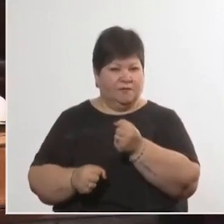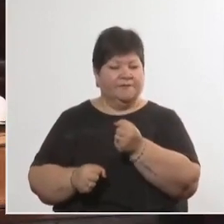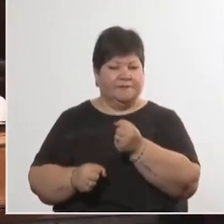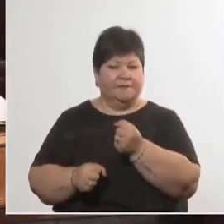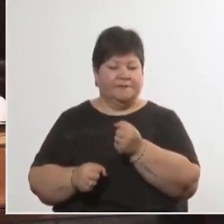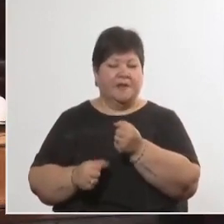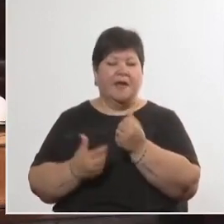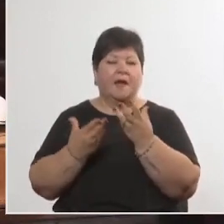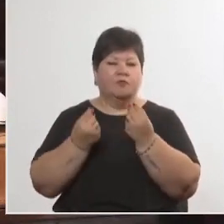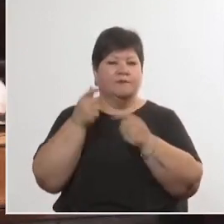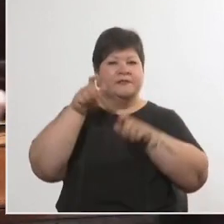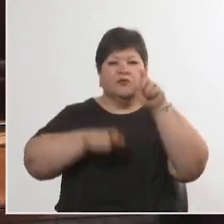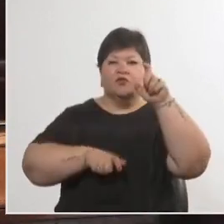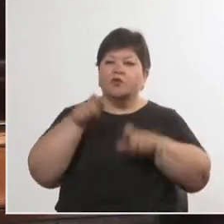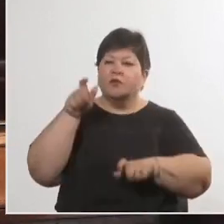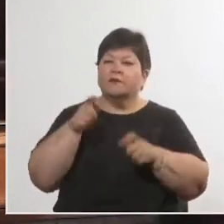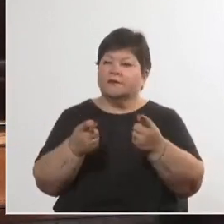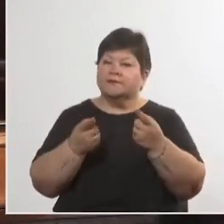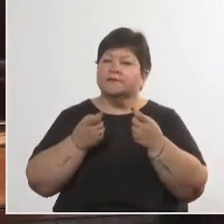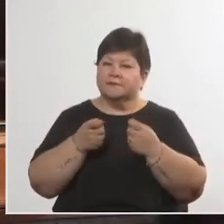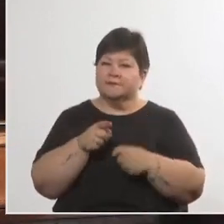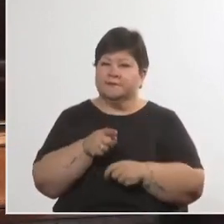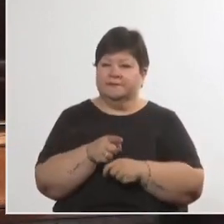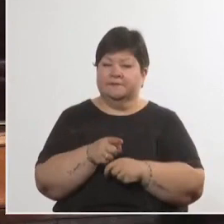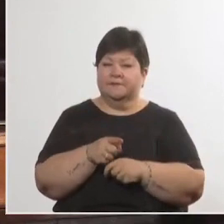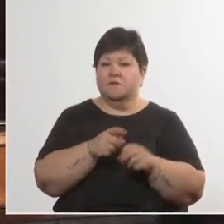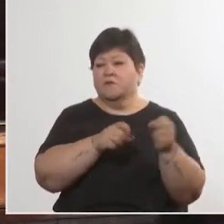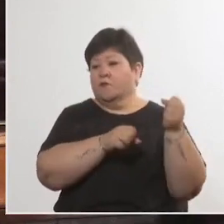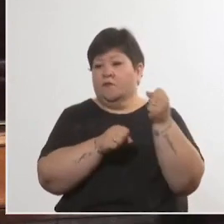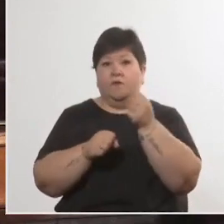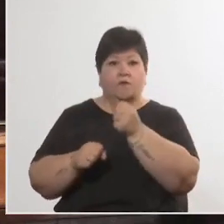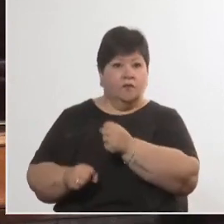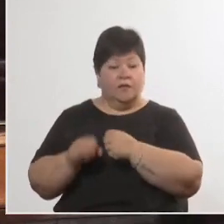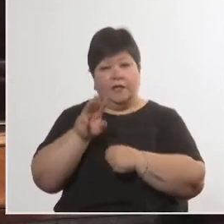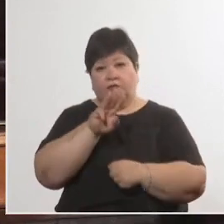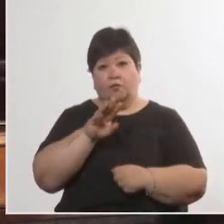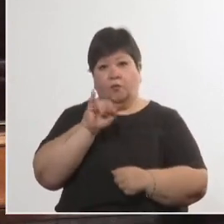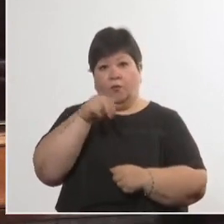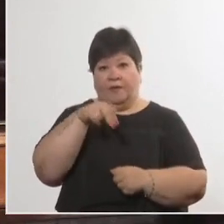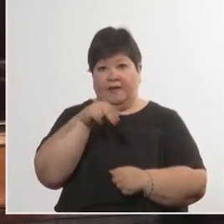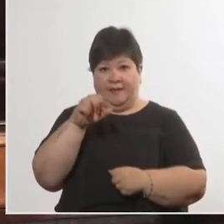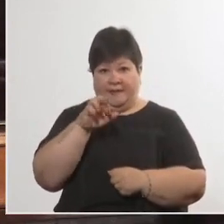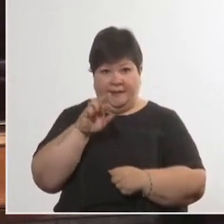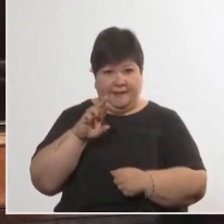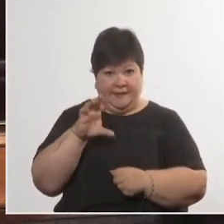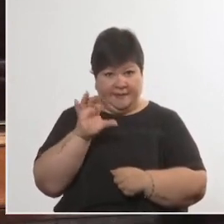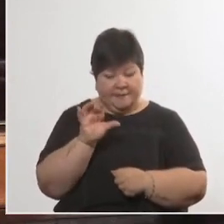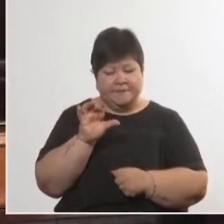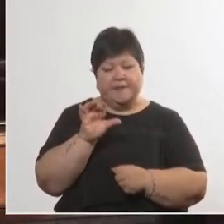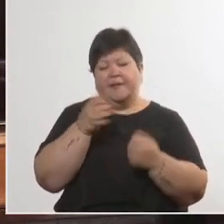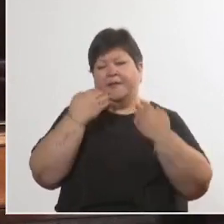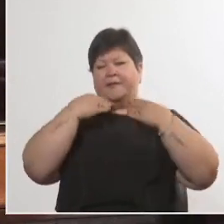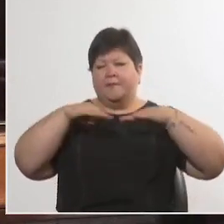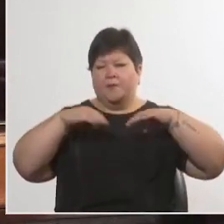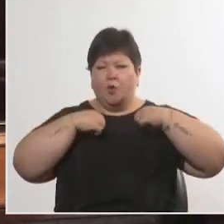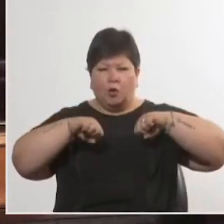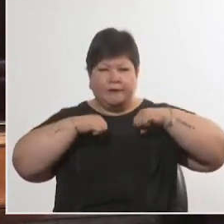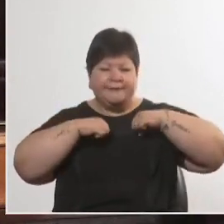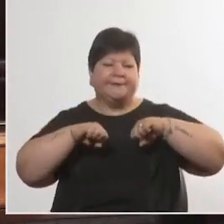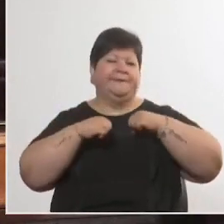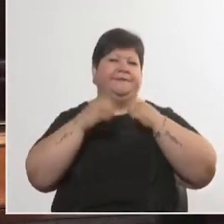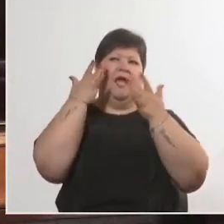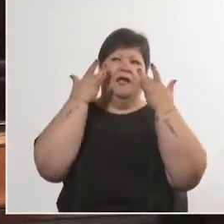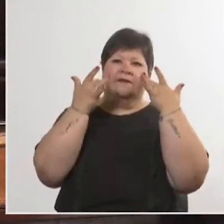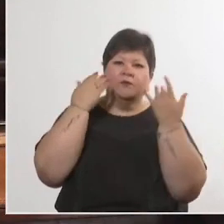sumamente vulnerables. La Fundación Winners a través del deporte, el arte, la cultura desde hace